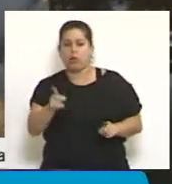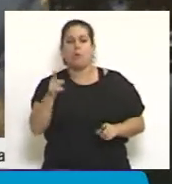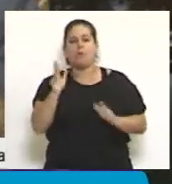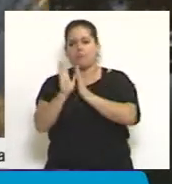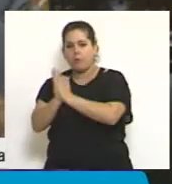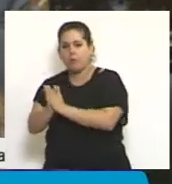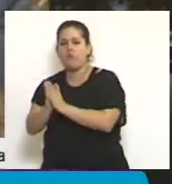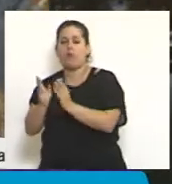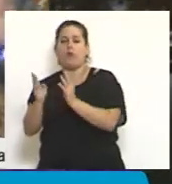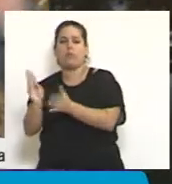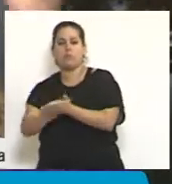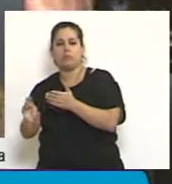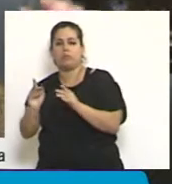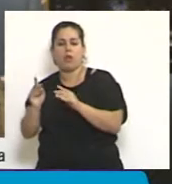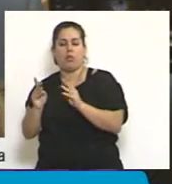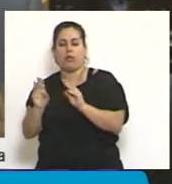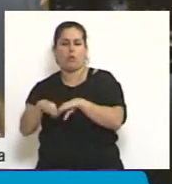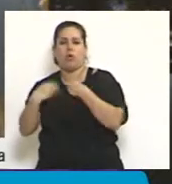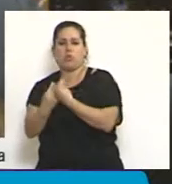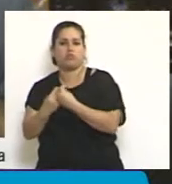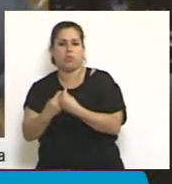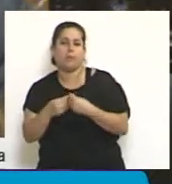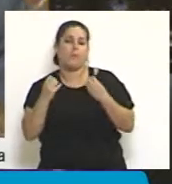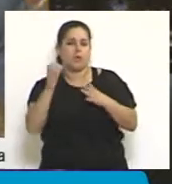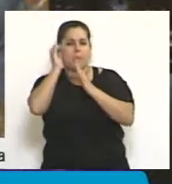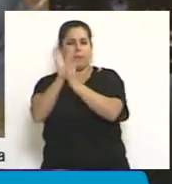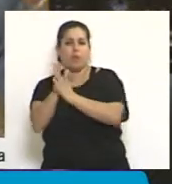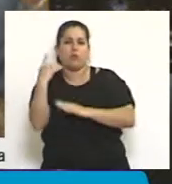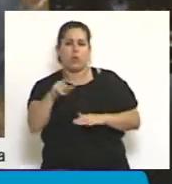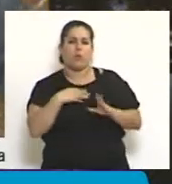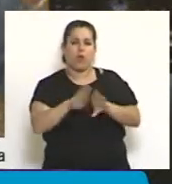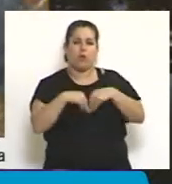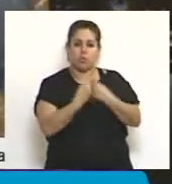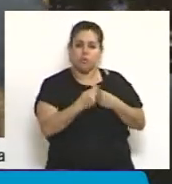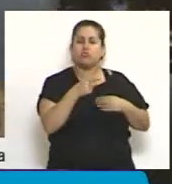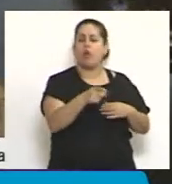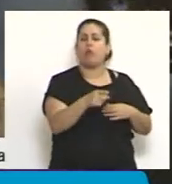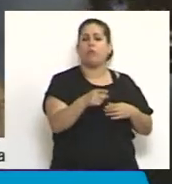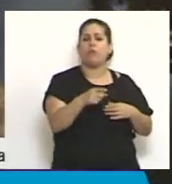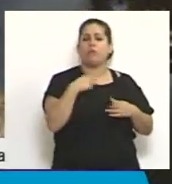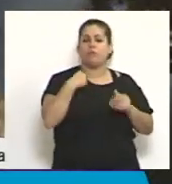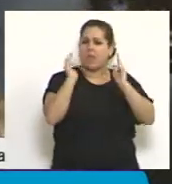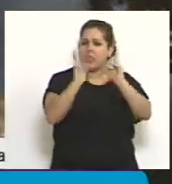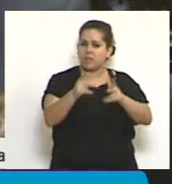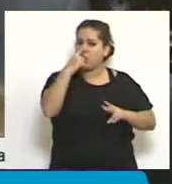redondé que se agotó el tiempo. Perdón, señora Presidenta. Bueno, voy a redondear diciendo que,